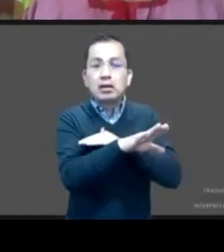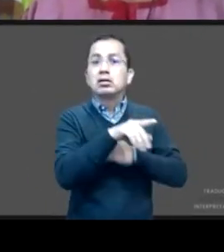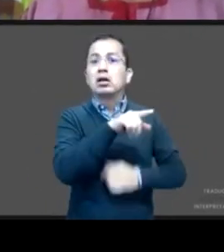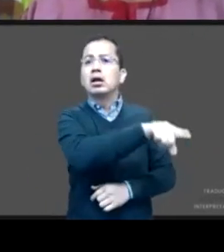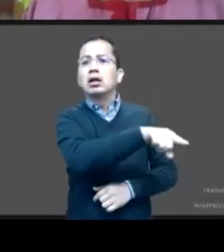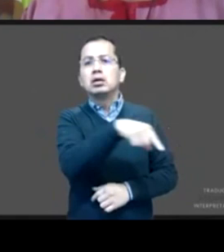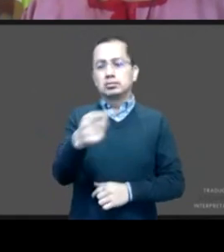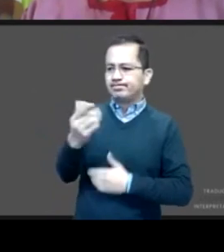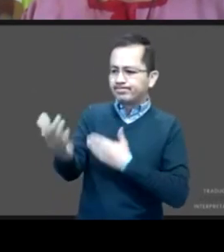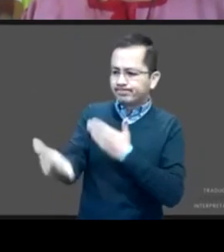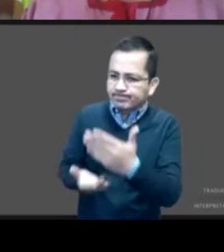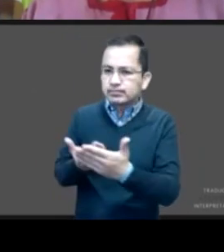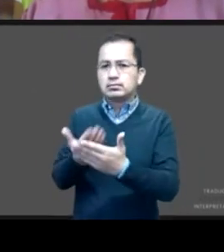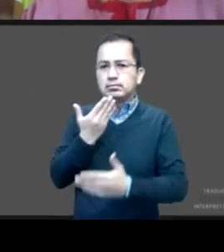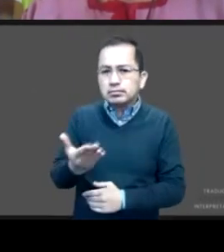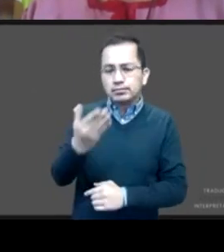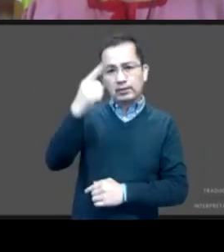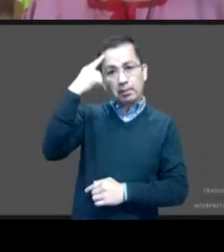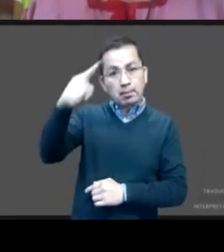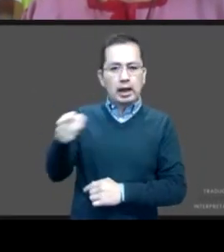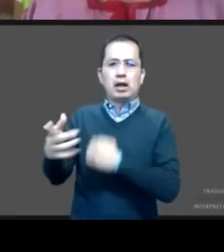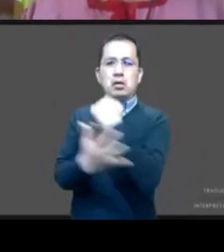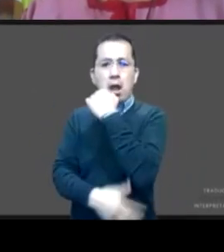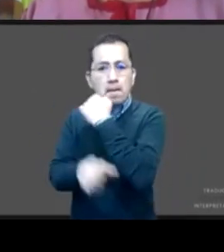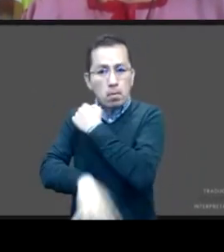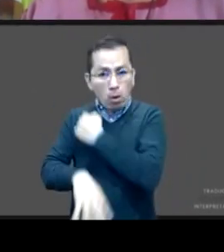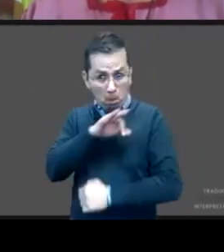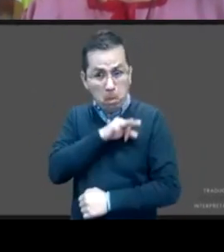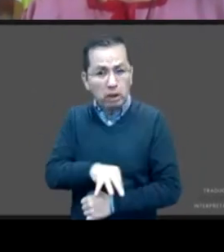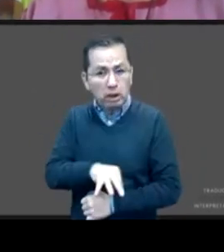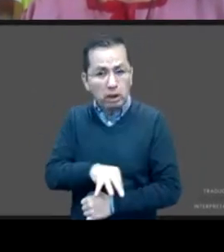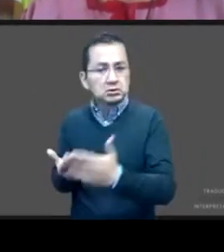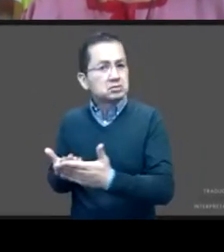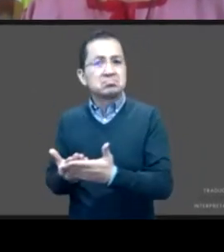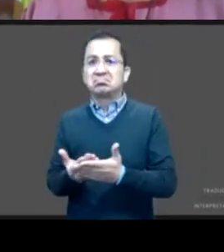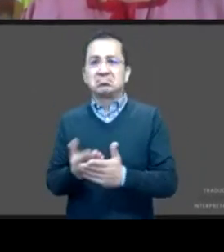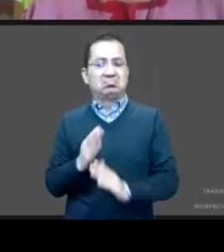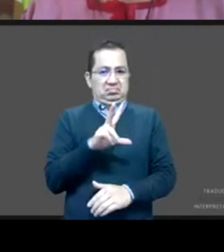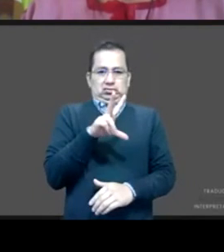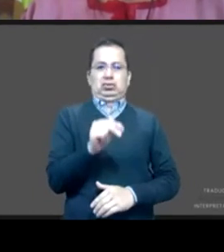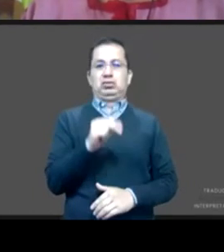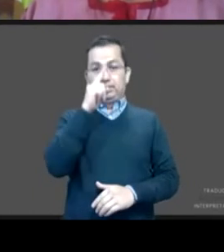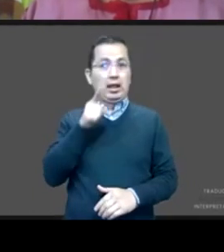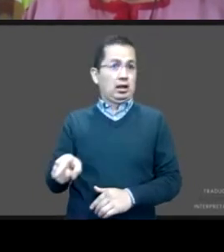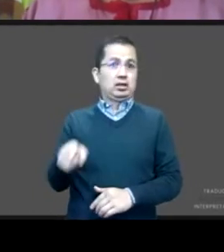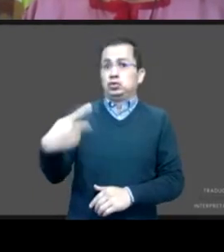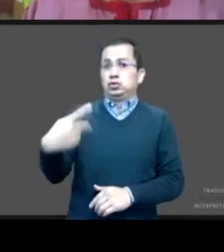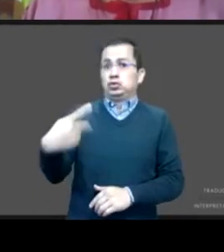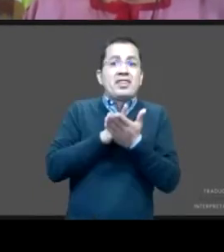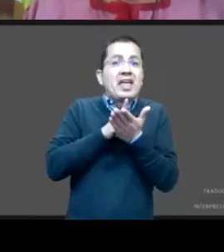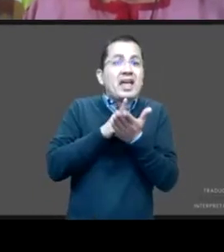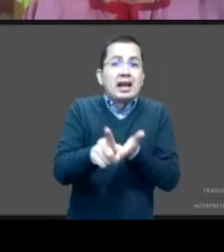servicio de aborto seguro al que tiene derecho toda víctima de violación sexual, pero además